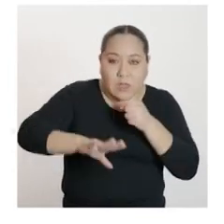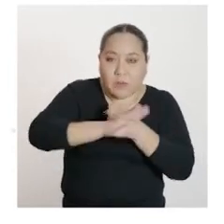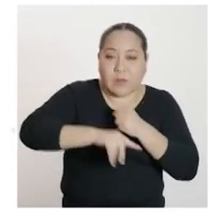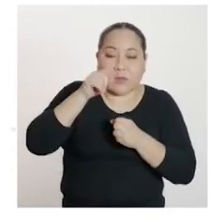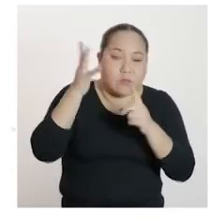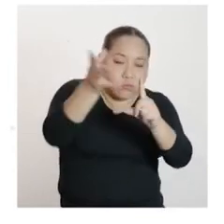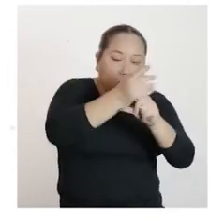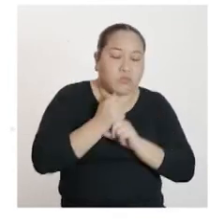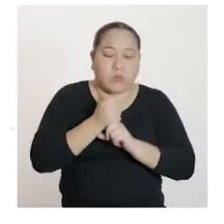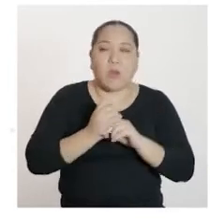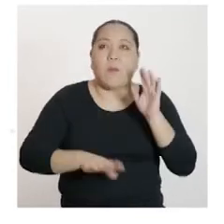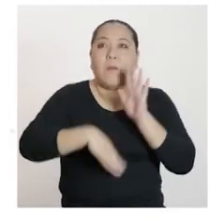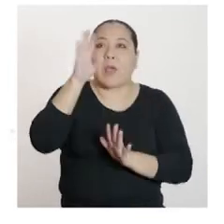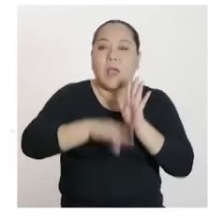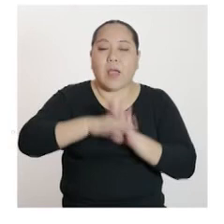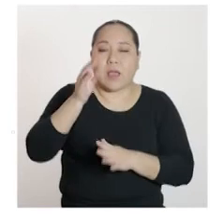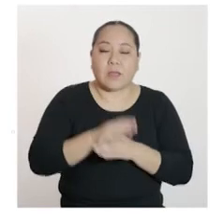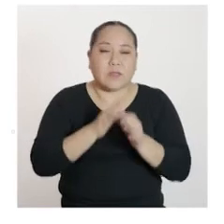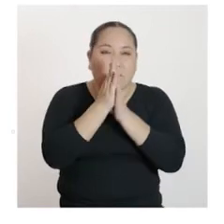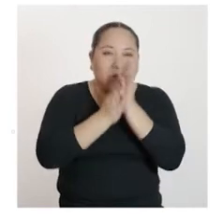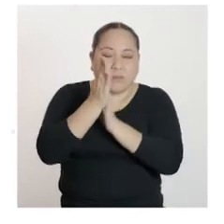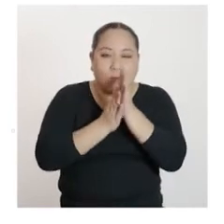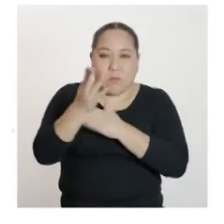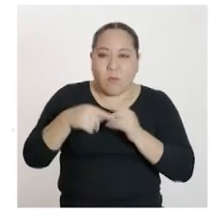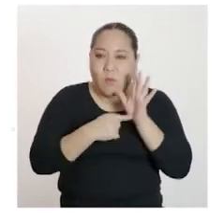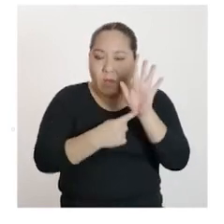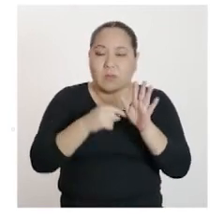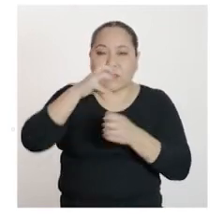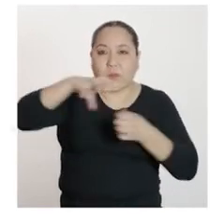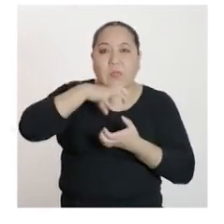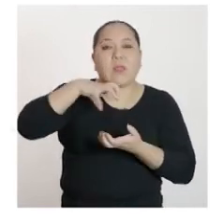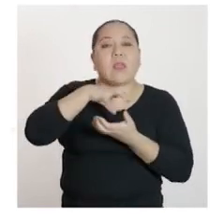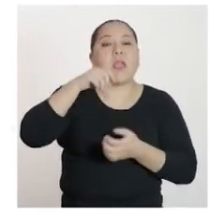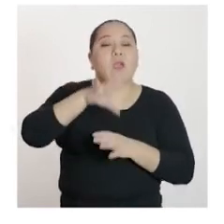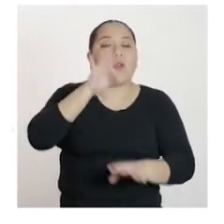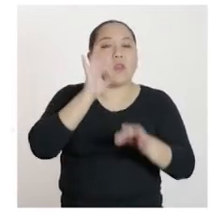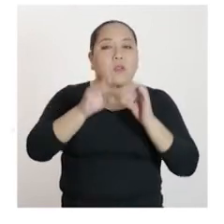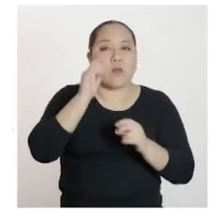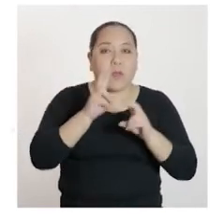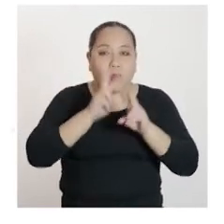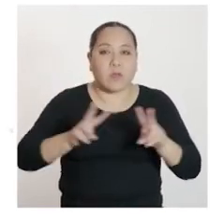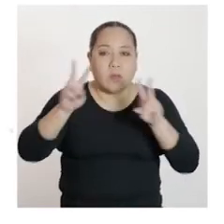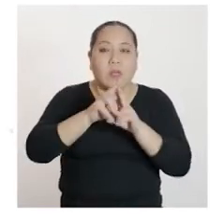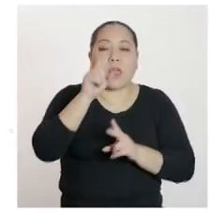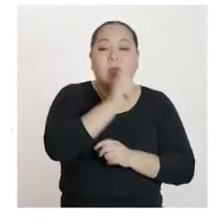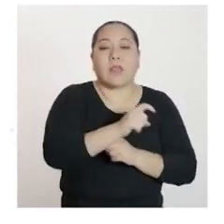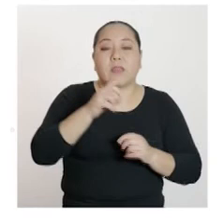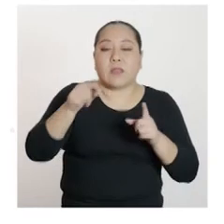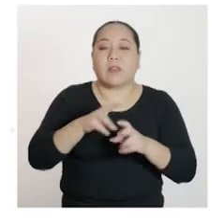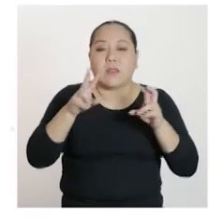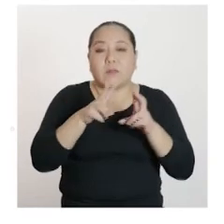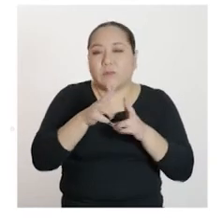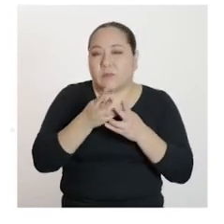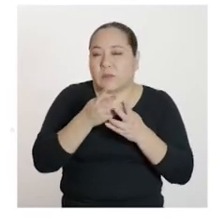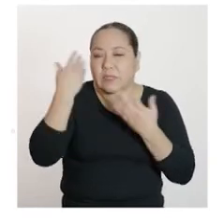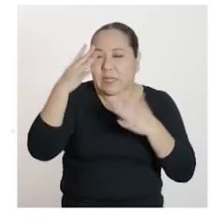obtuvo el mayor volumen de la mezcla. Ahora, hallaremos los valores de X y P. Ya sabemos que el valor de